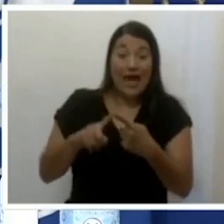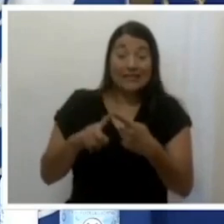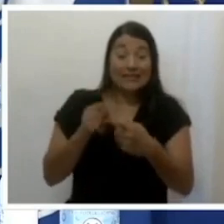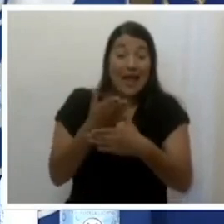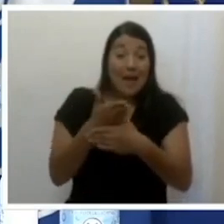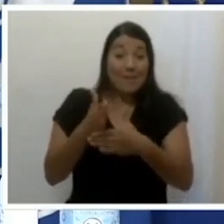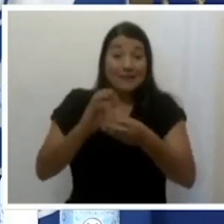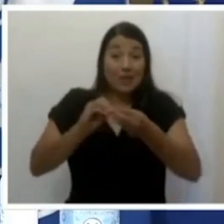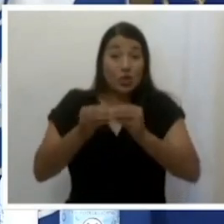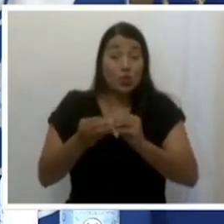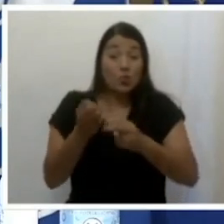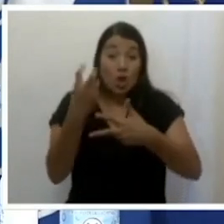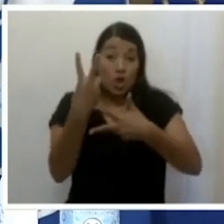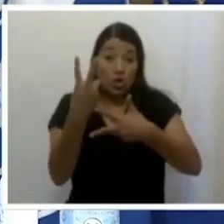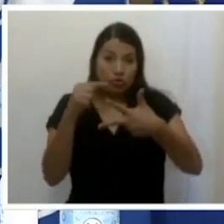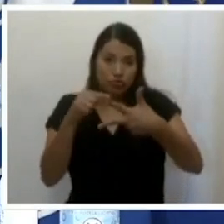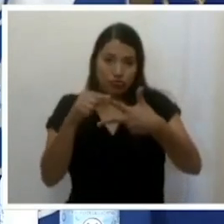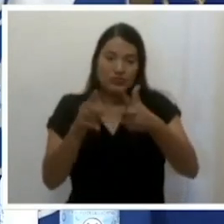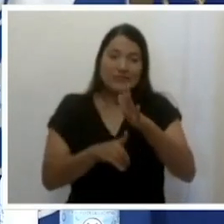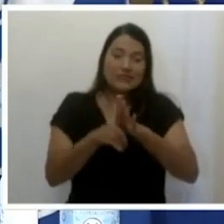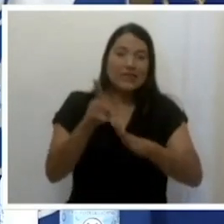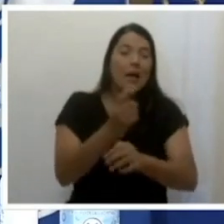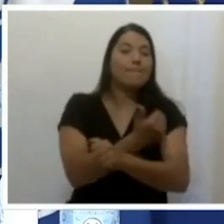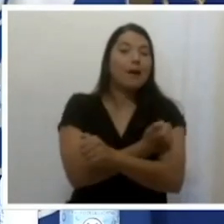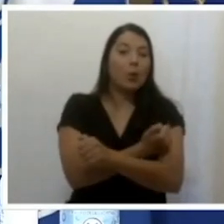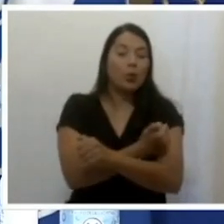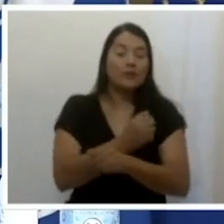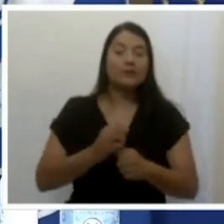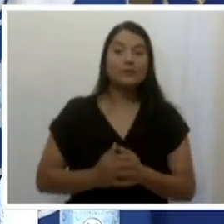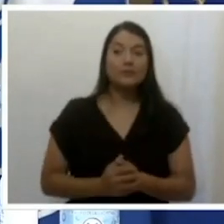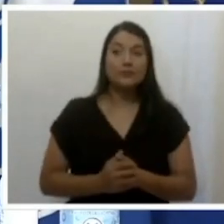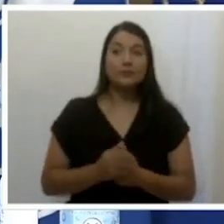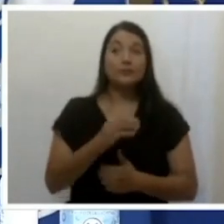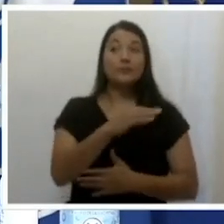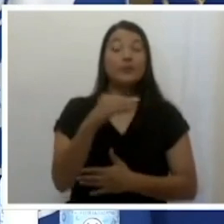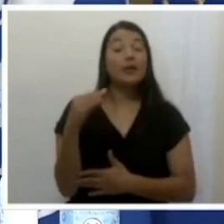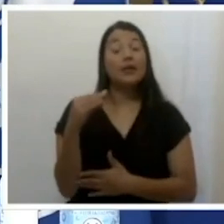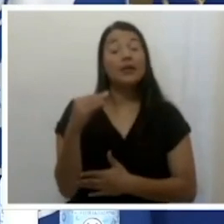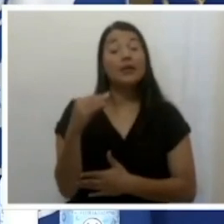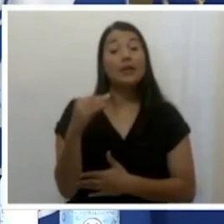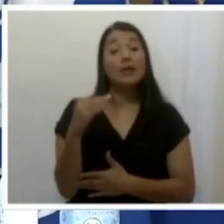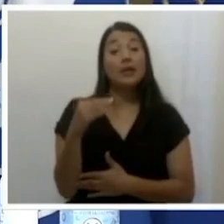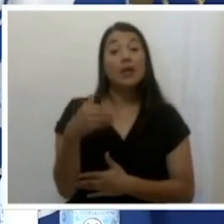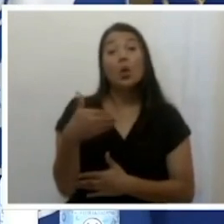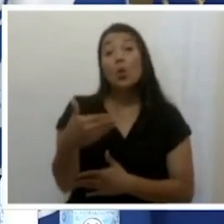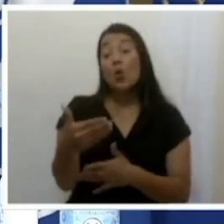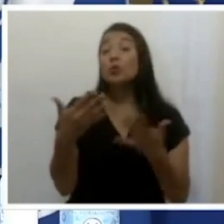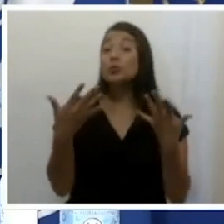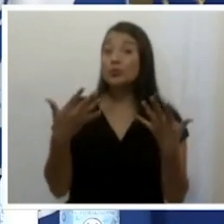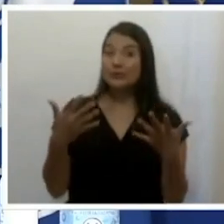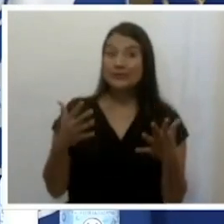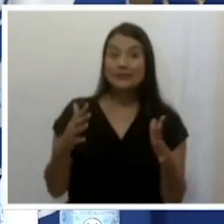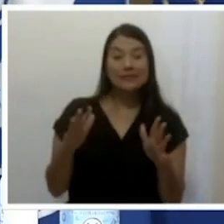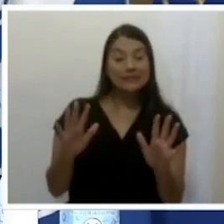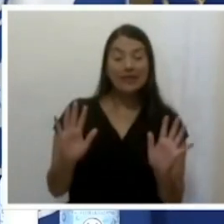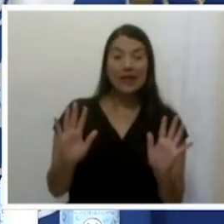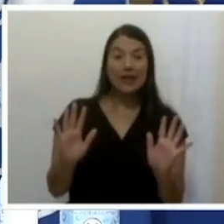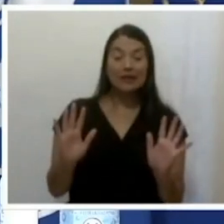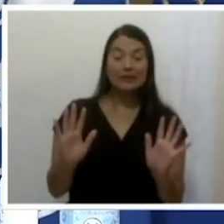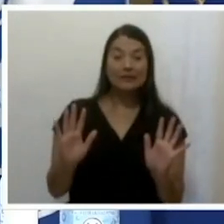2 del desarrollo de las vacunas. Y una vez analizados los